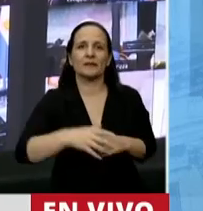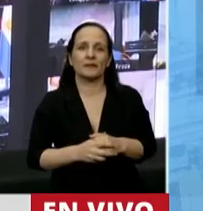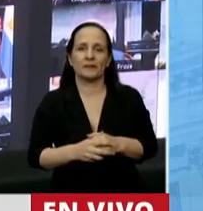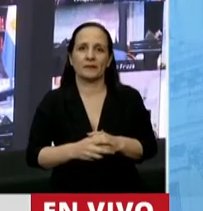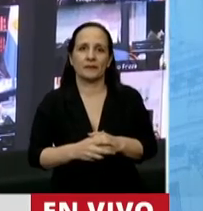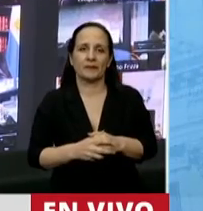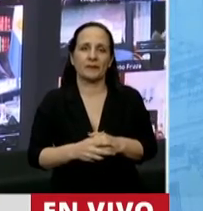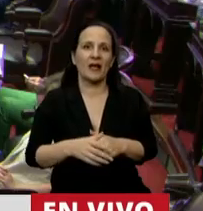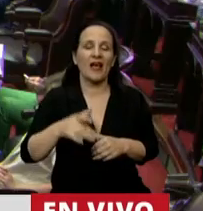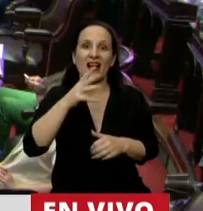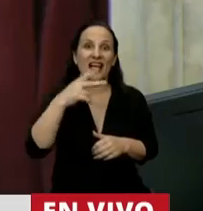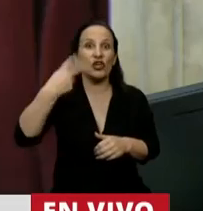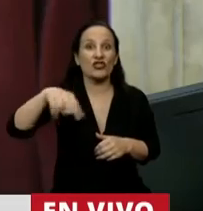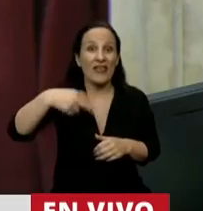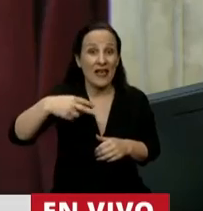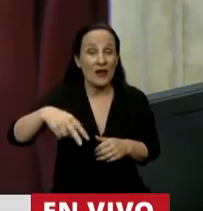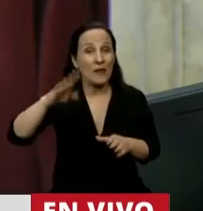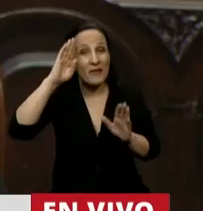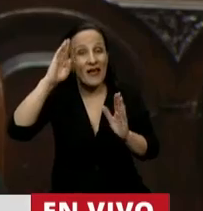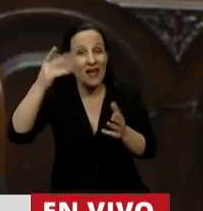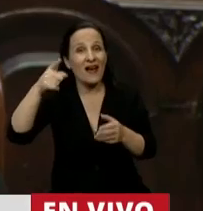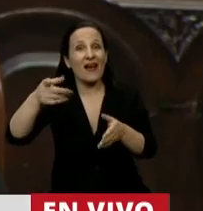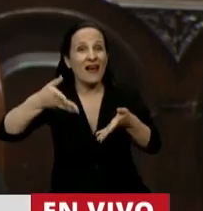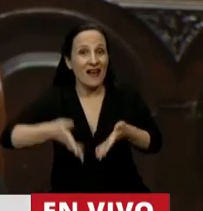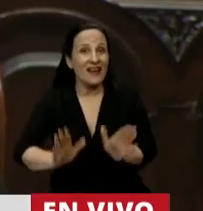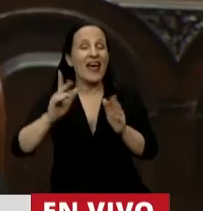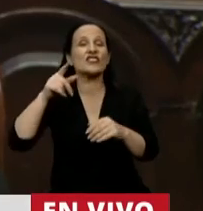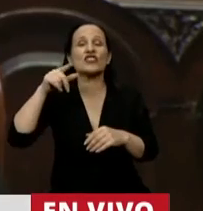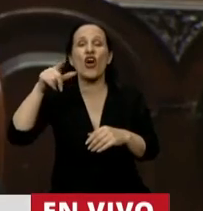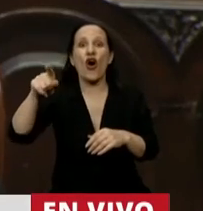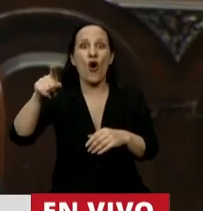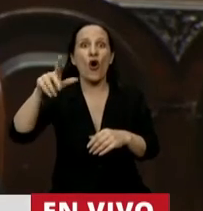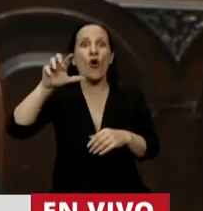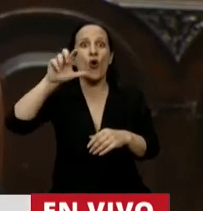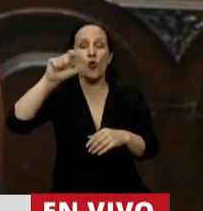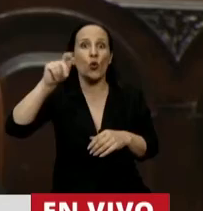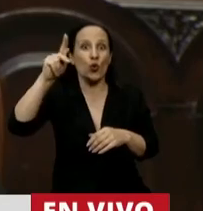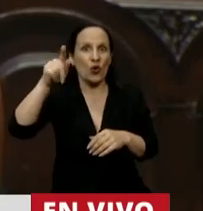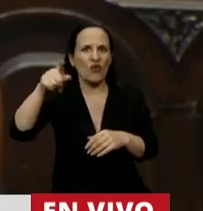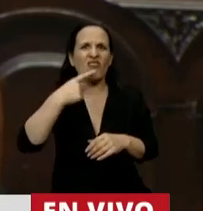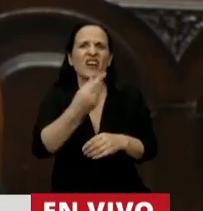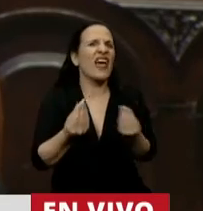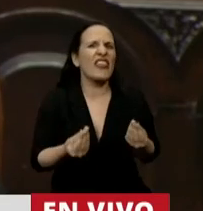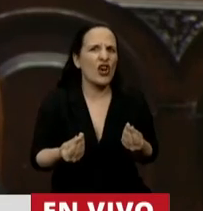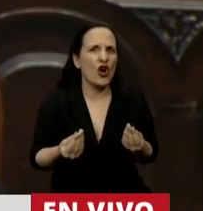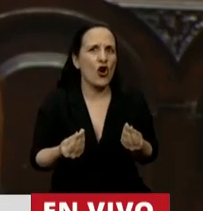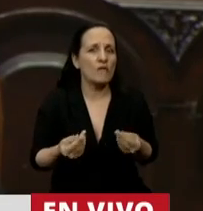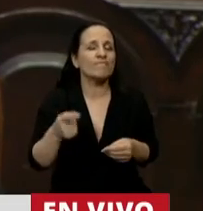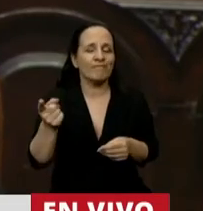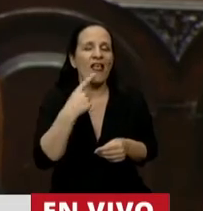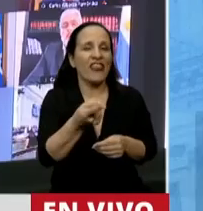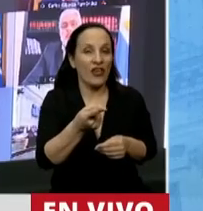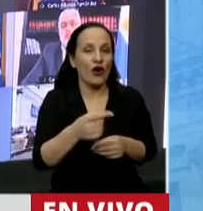diputado. El 14 de noviembre recordábamos el nacimiento de John William Cook. ¿Y sabe lo que dijo? Dijo en un momento